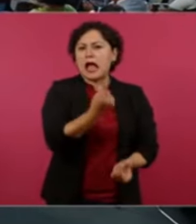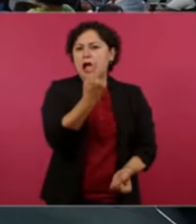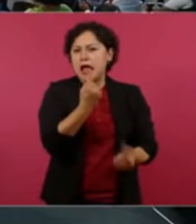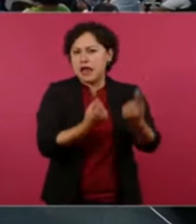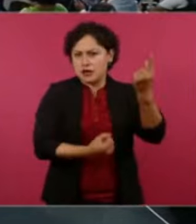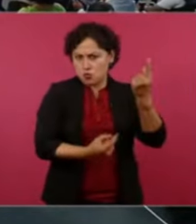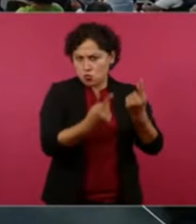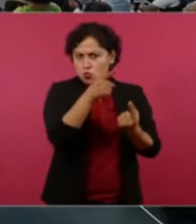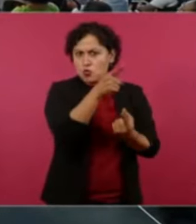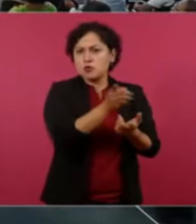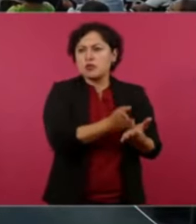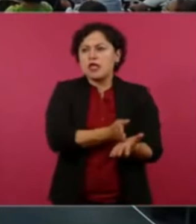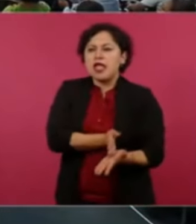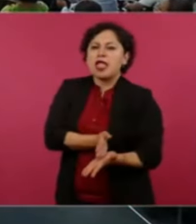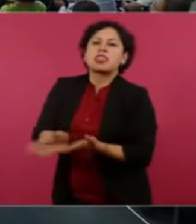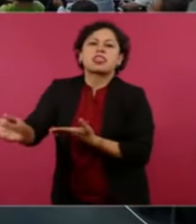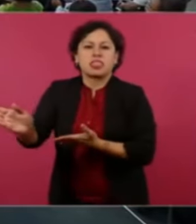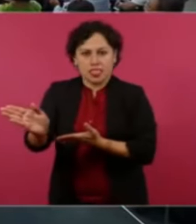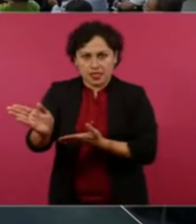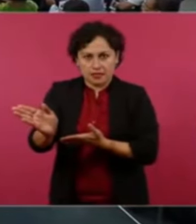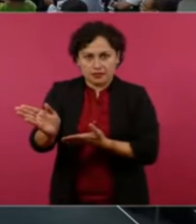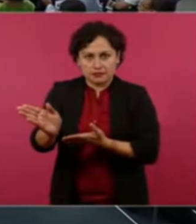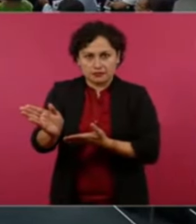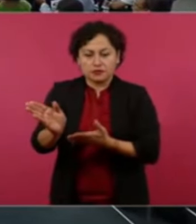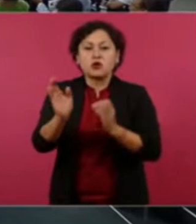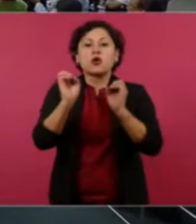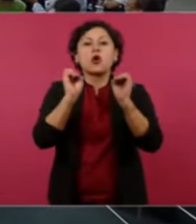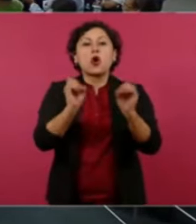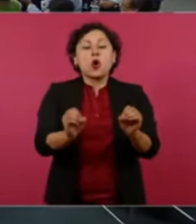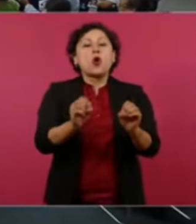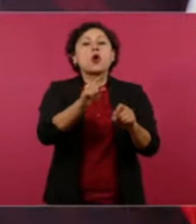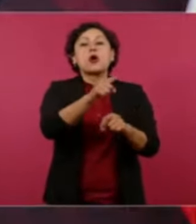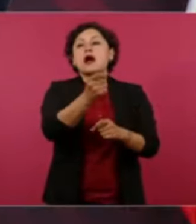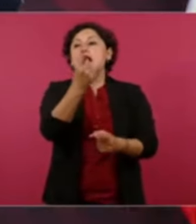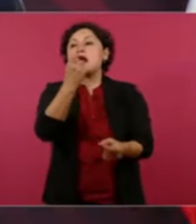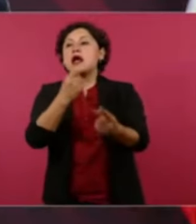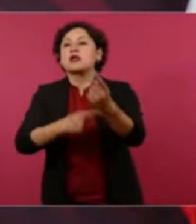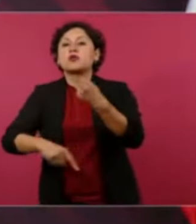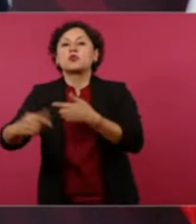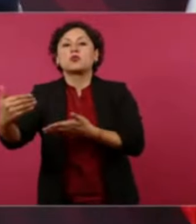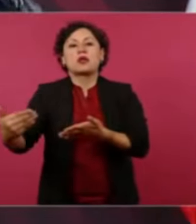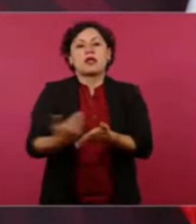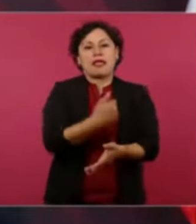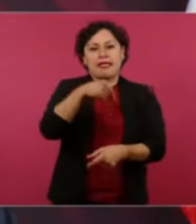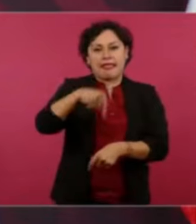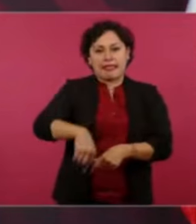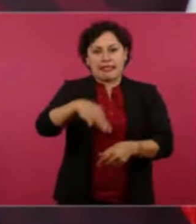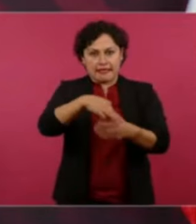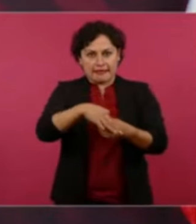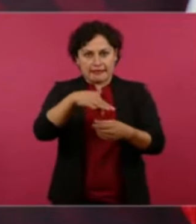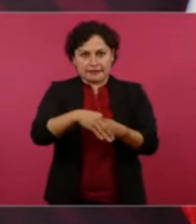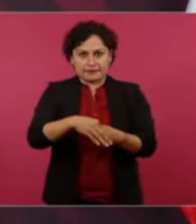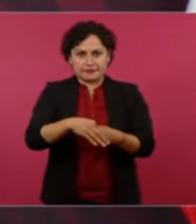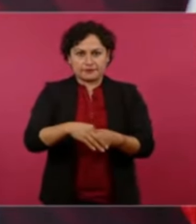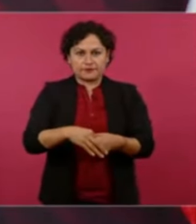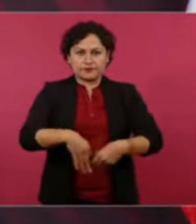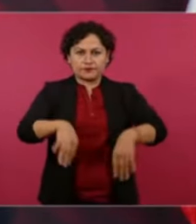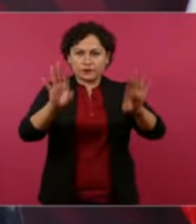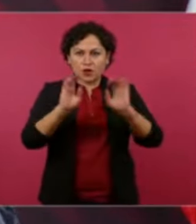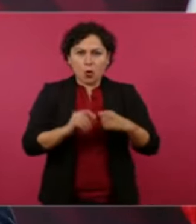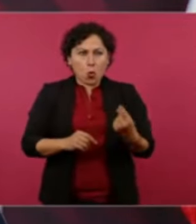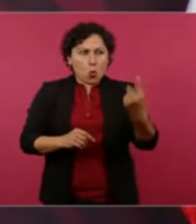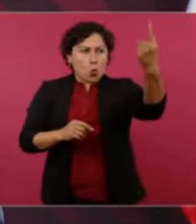en el proceso electoral hubo uno ahí que hasta me insultó como